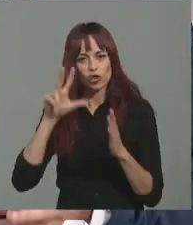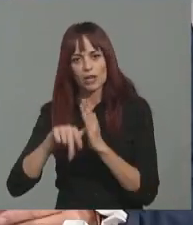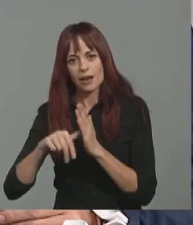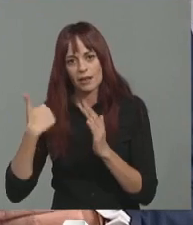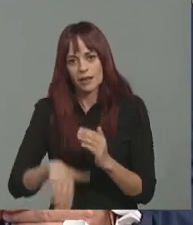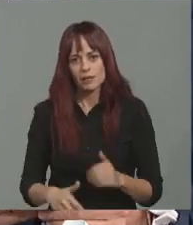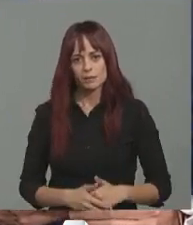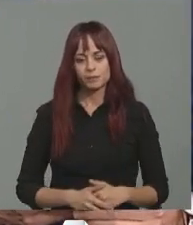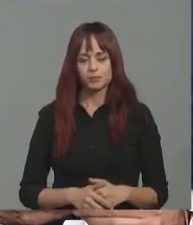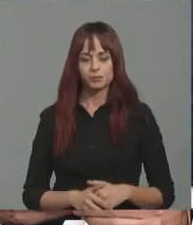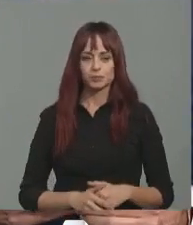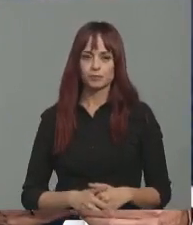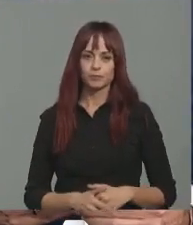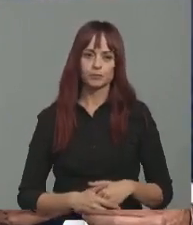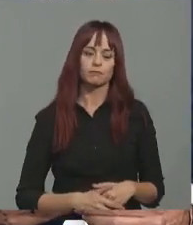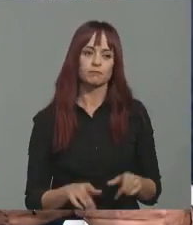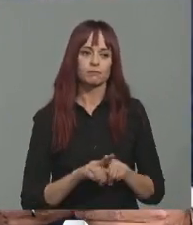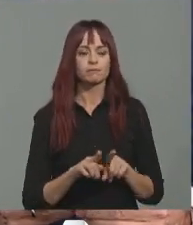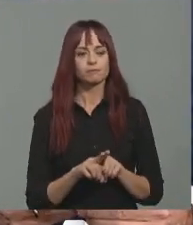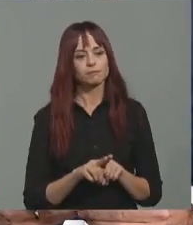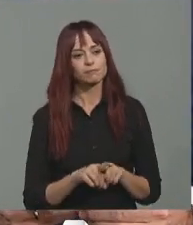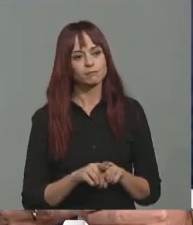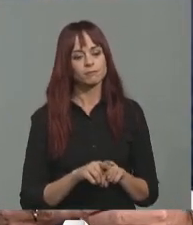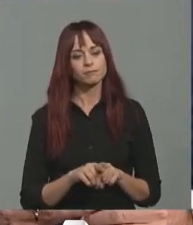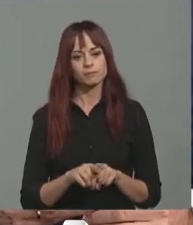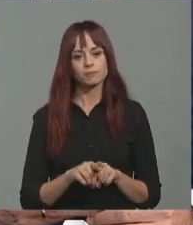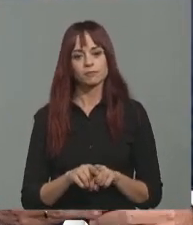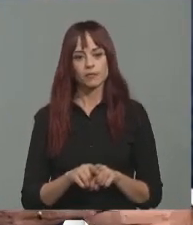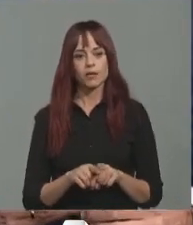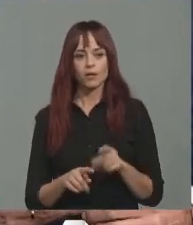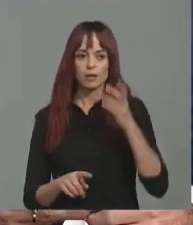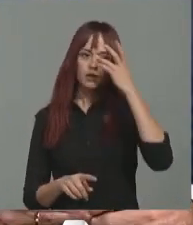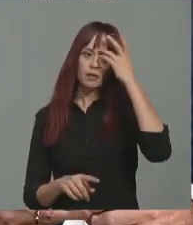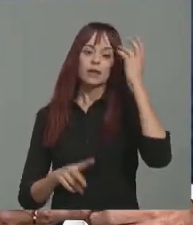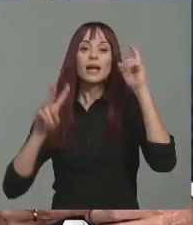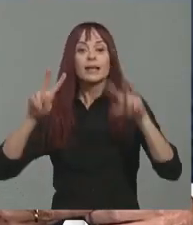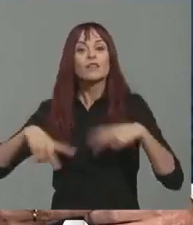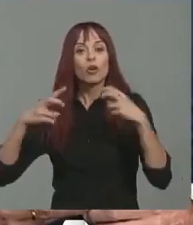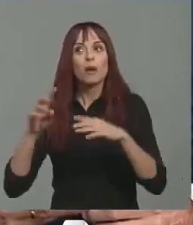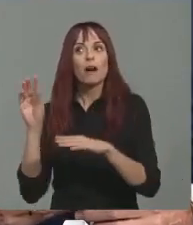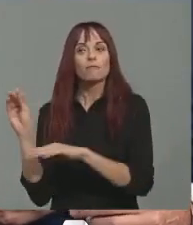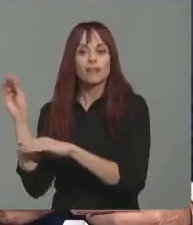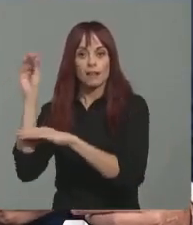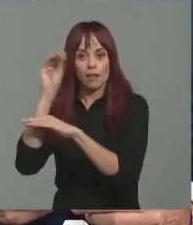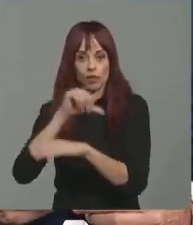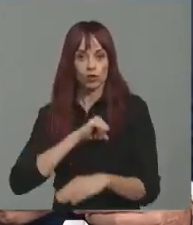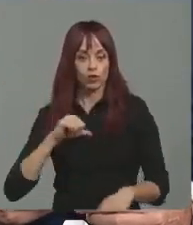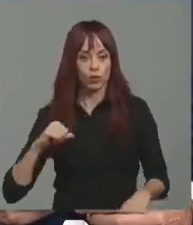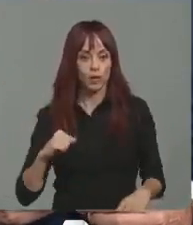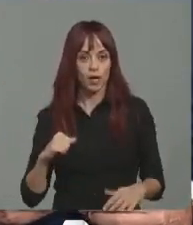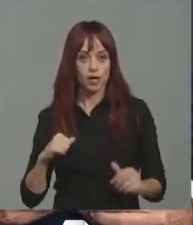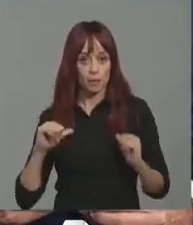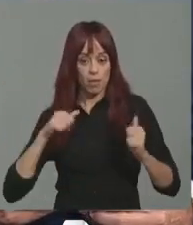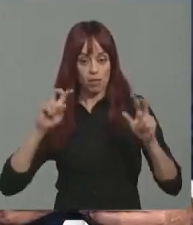que es demasiado tarde. Quizá también es un poco ingenuo pensar en que se pueda iniciar una reforma de la financiación autonómica cuando